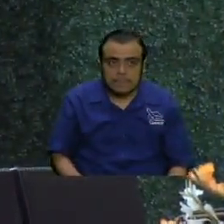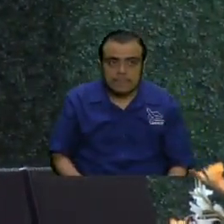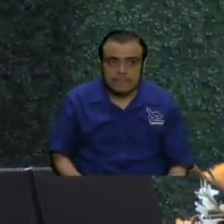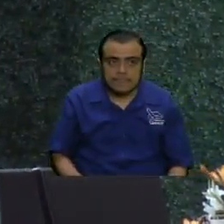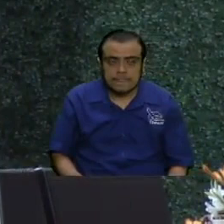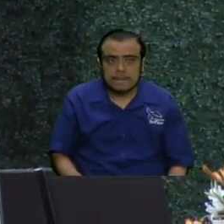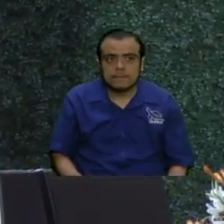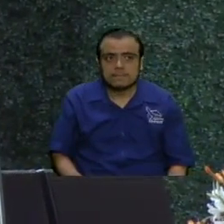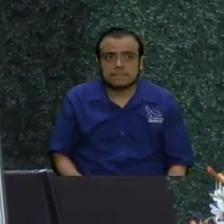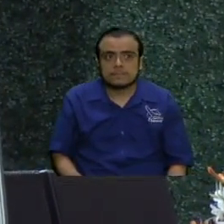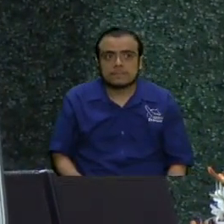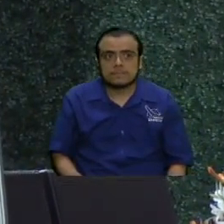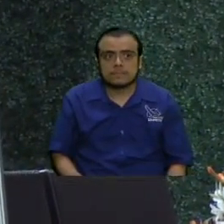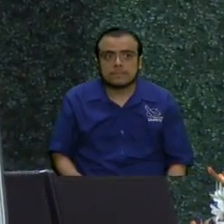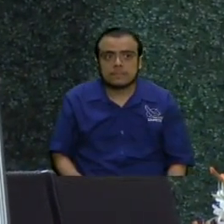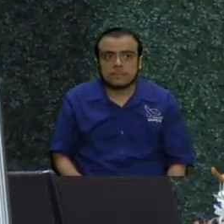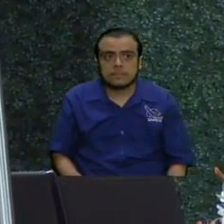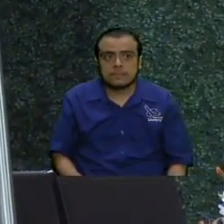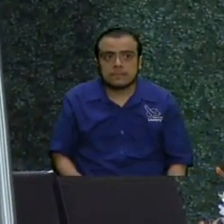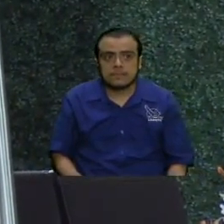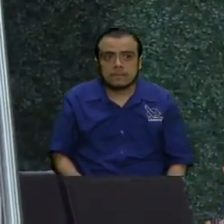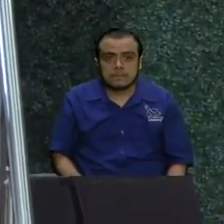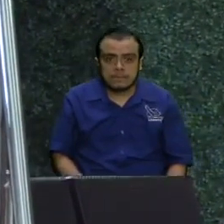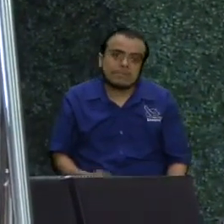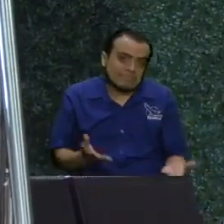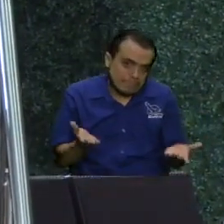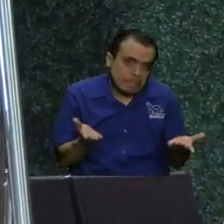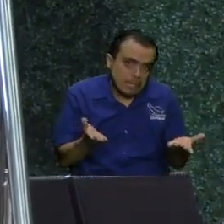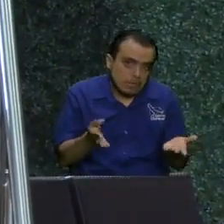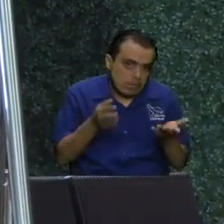por un disque apóstol